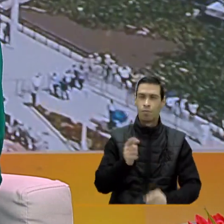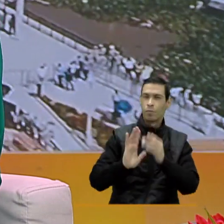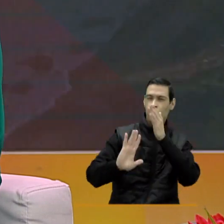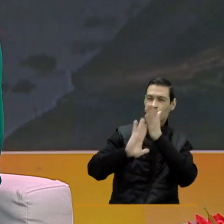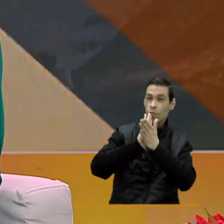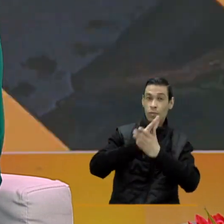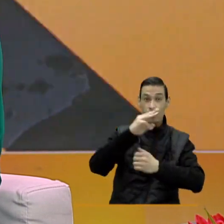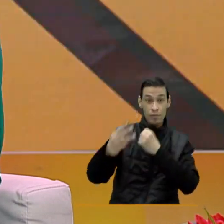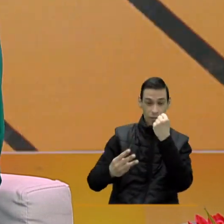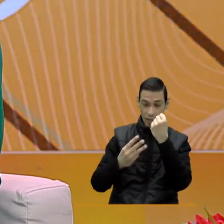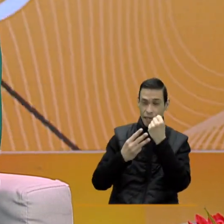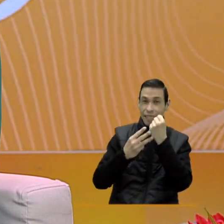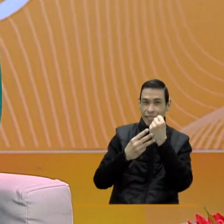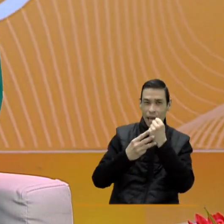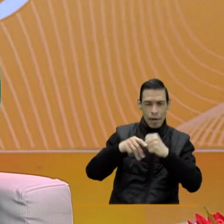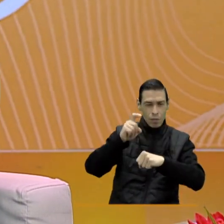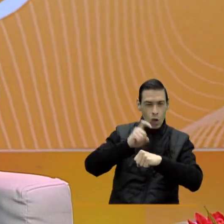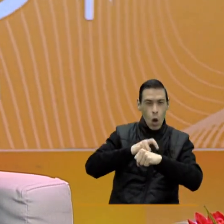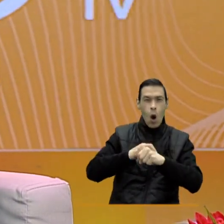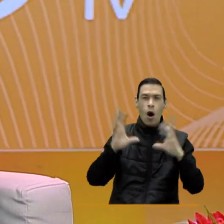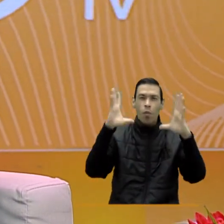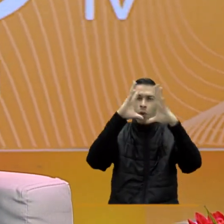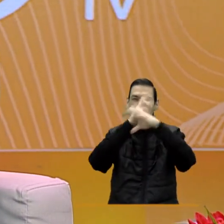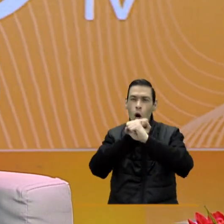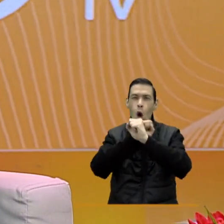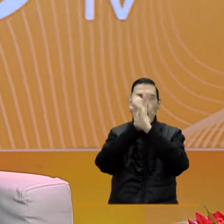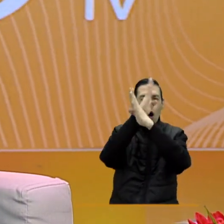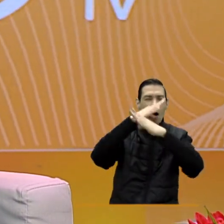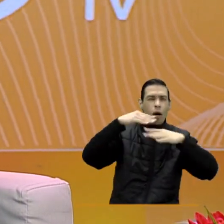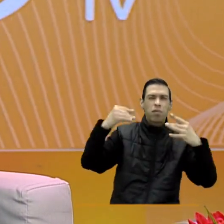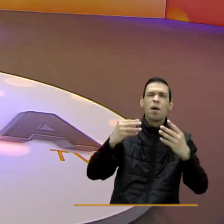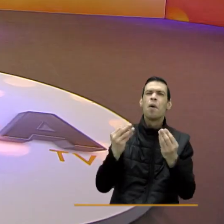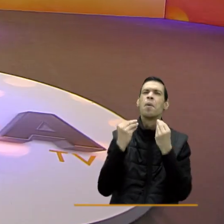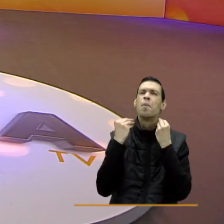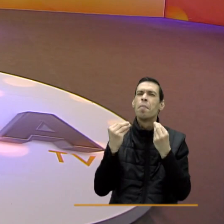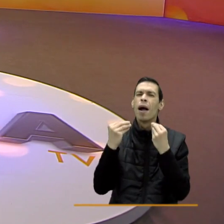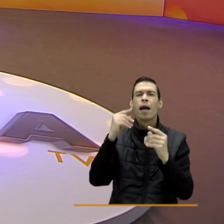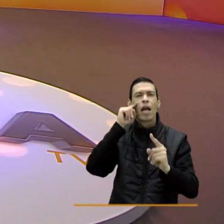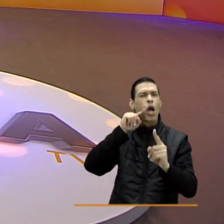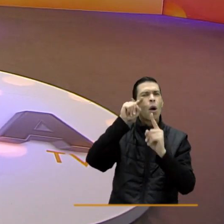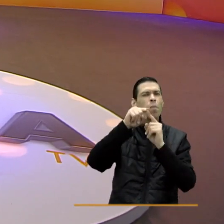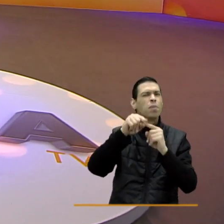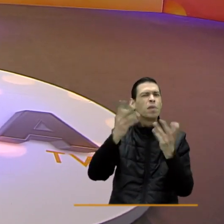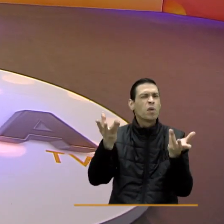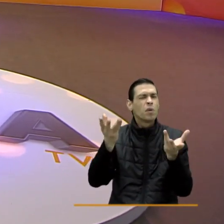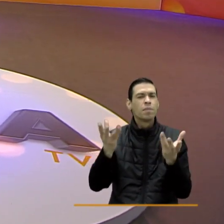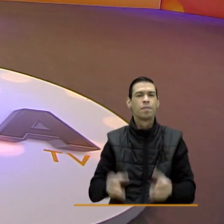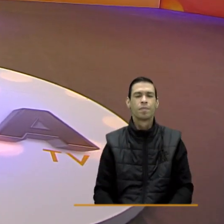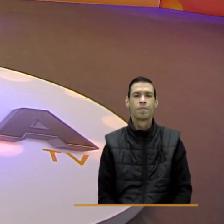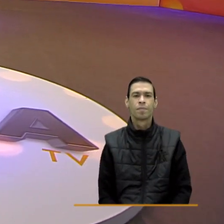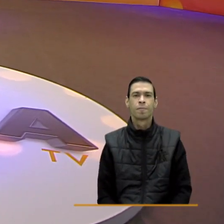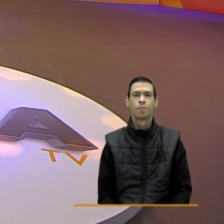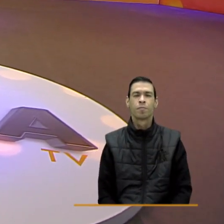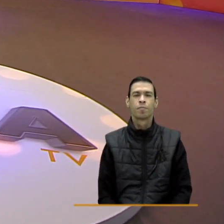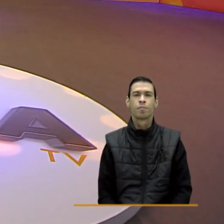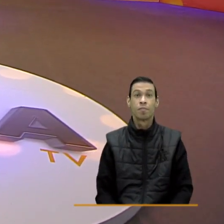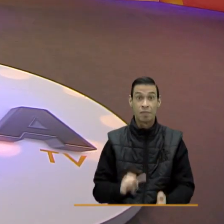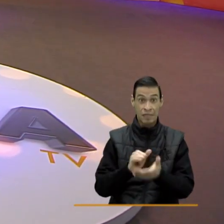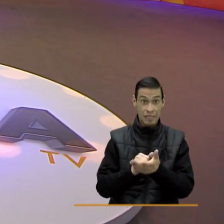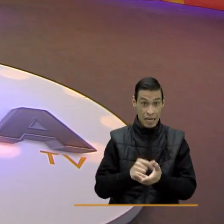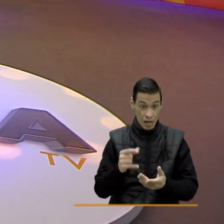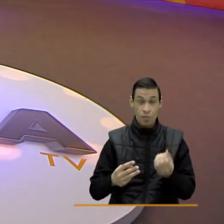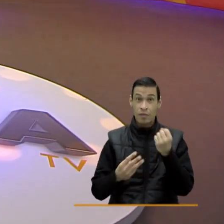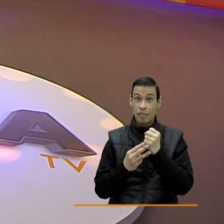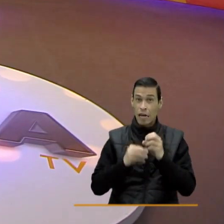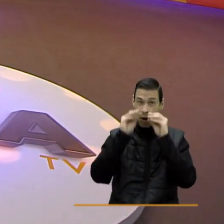sobre la formación del SENA en un horario nocturno y madrugada. ¿Con qué objetivo se hace? ¿Por qué en estos horarios? Bueno, la formación